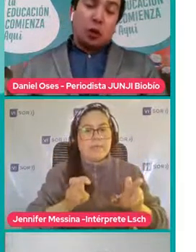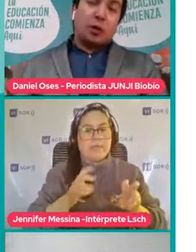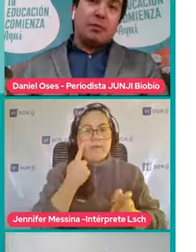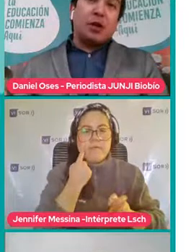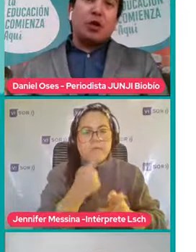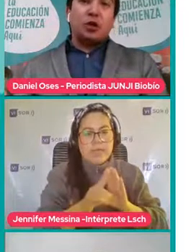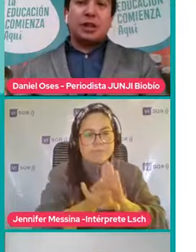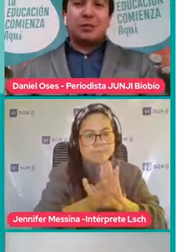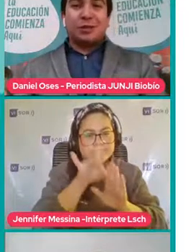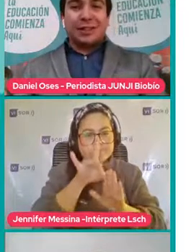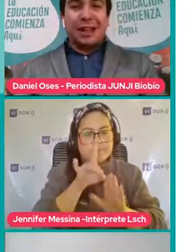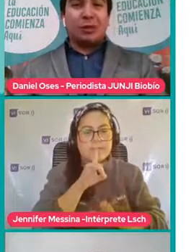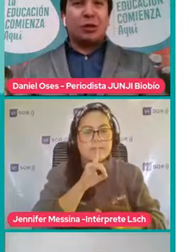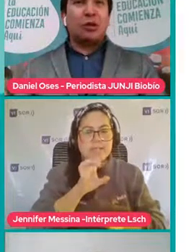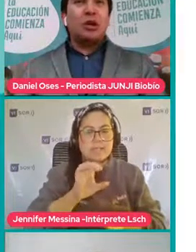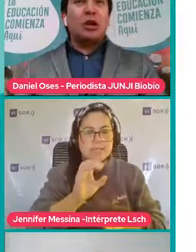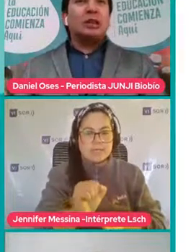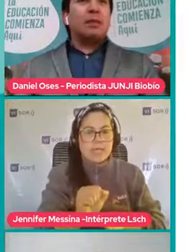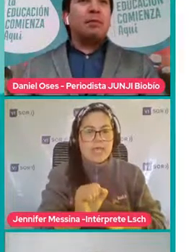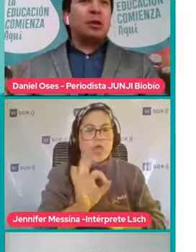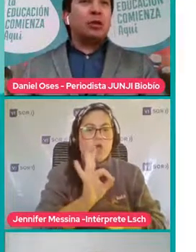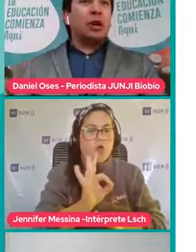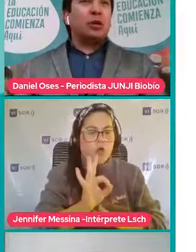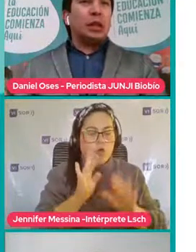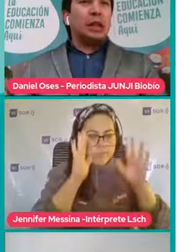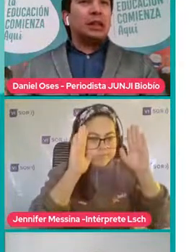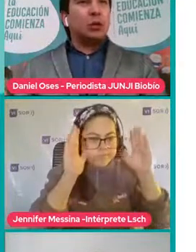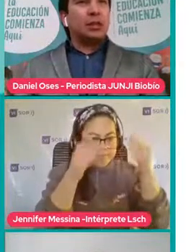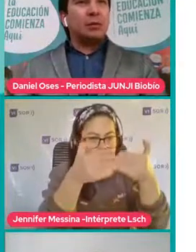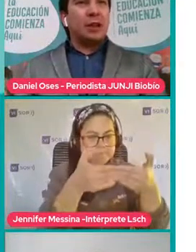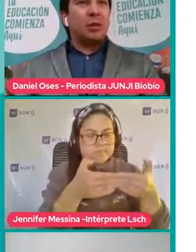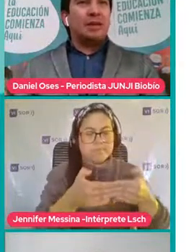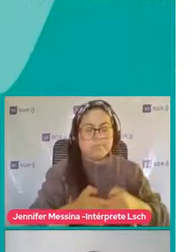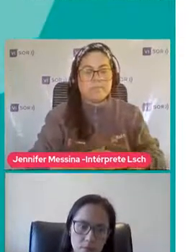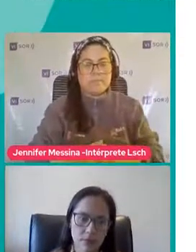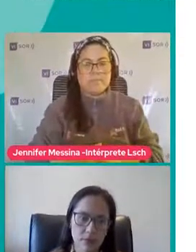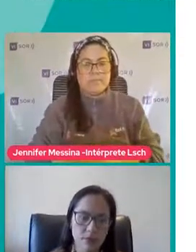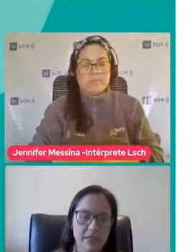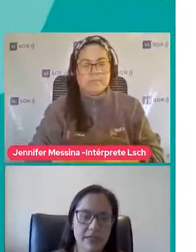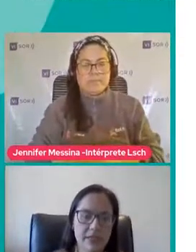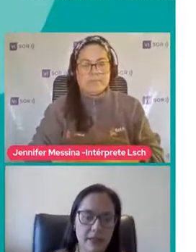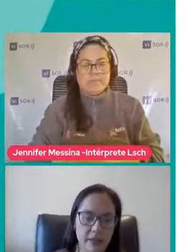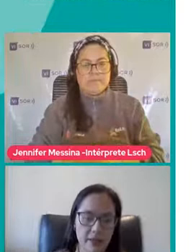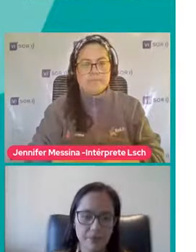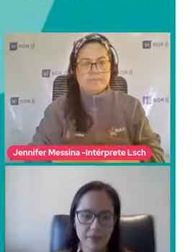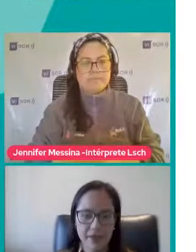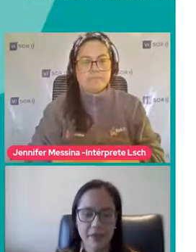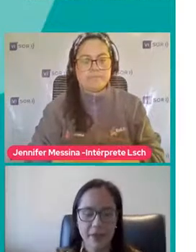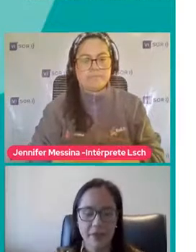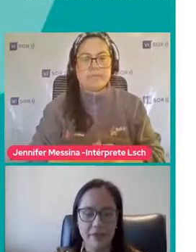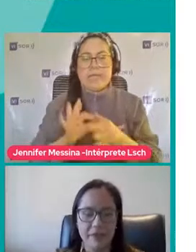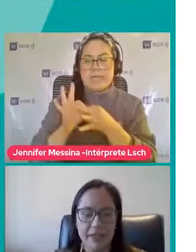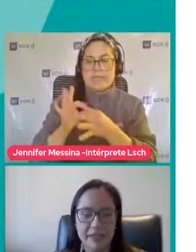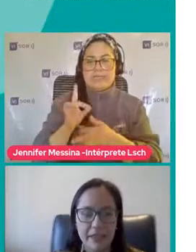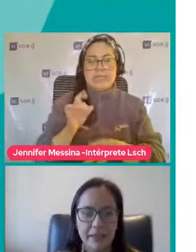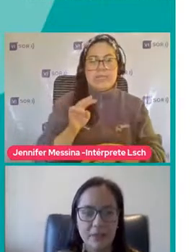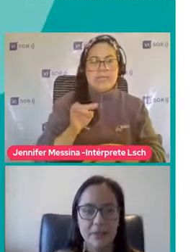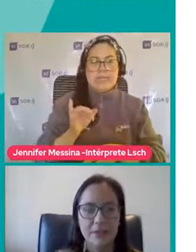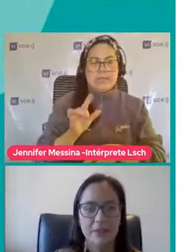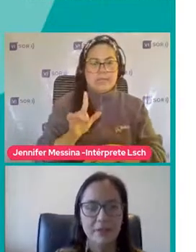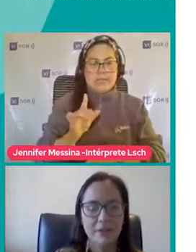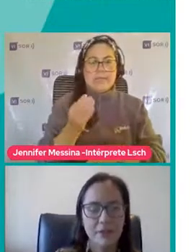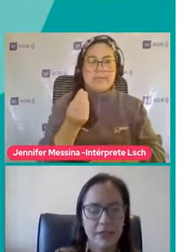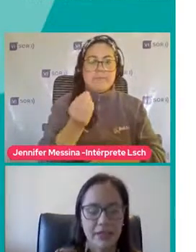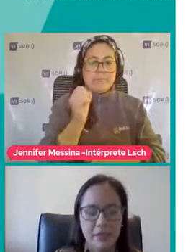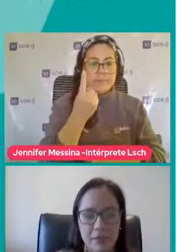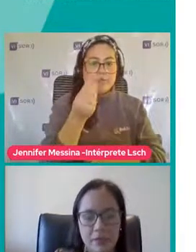TEA O como también Lo conocemos Trastorno Del espectro autista Te escuchamos Salomé Muchas gracias Daniel Bueno Buenas tardes